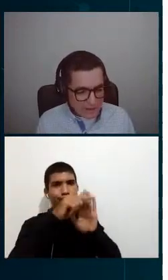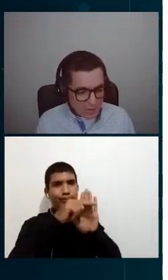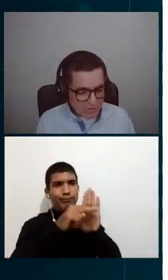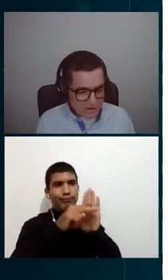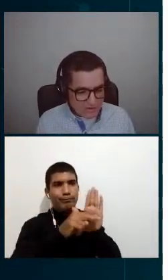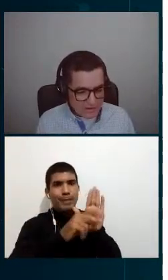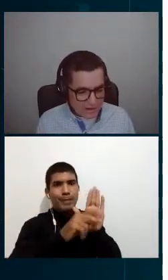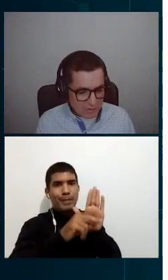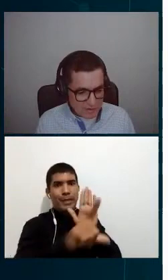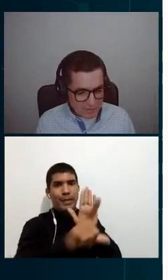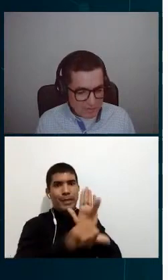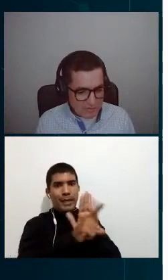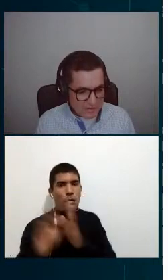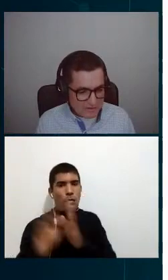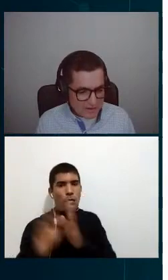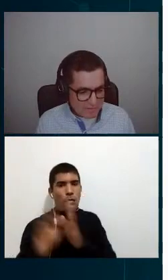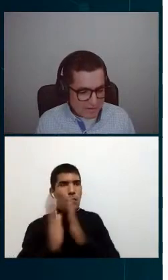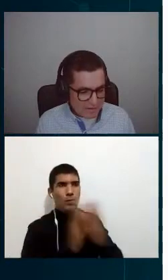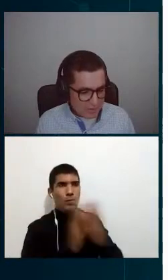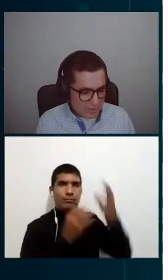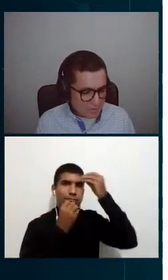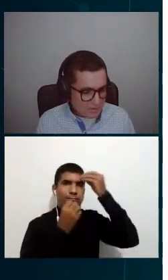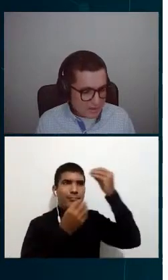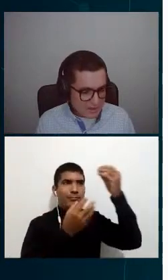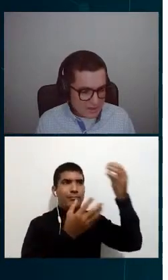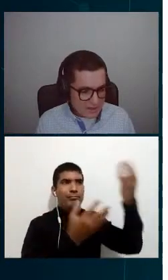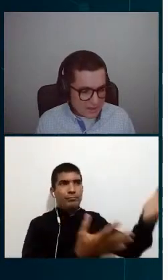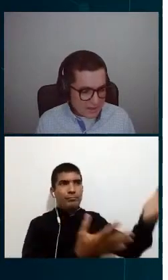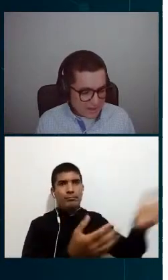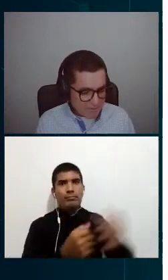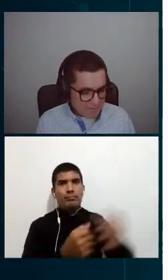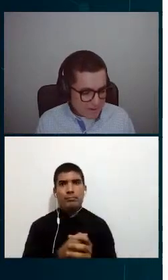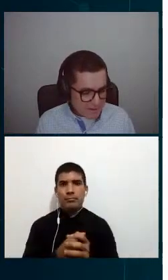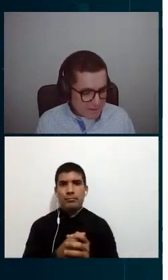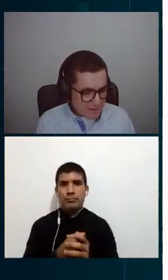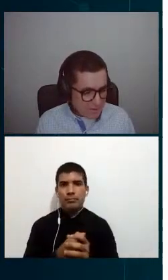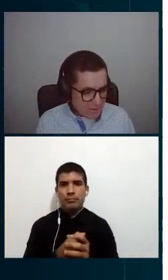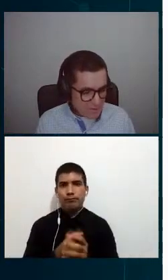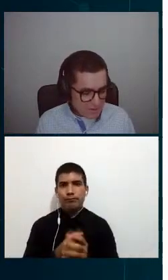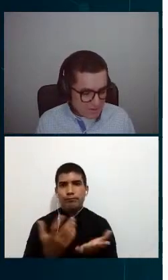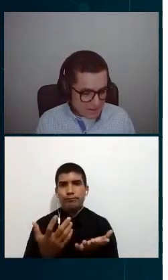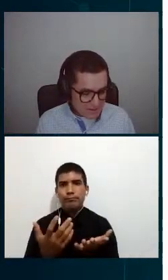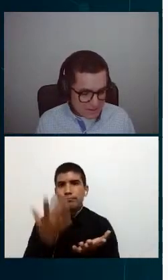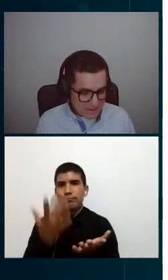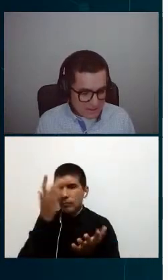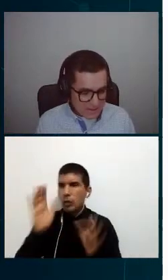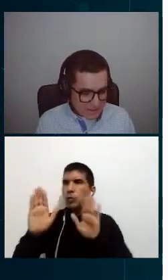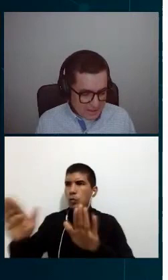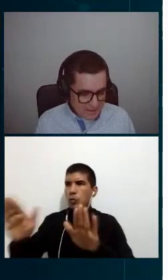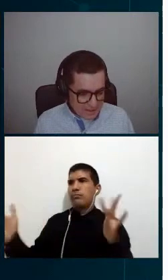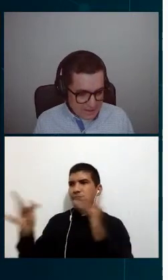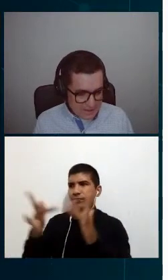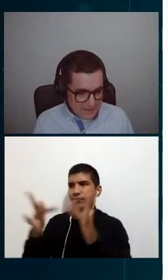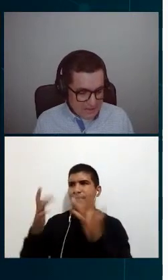orden de los servicios ISM de industria médico y